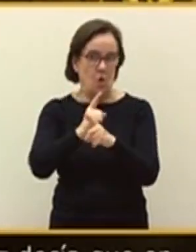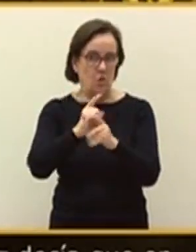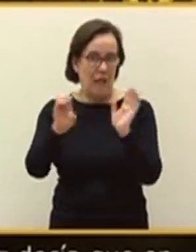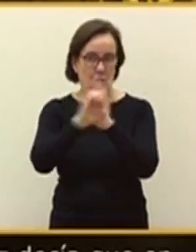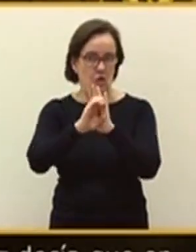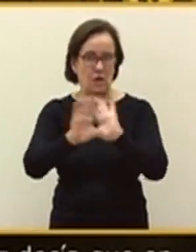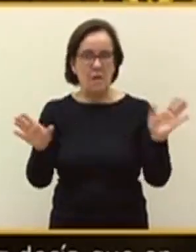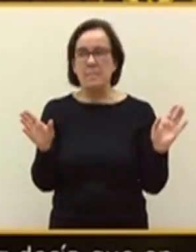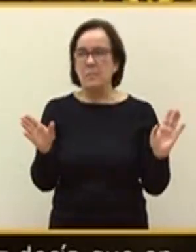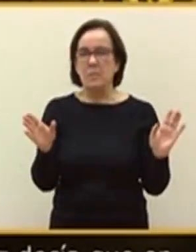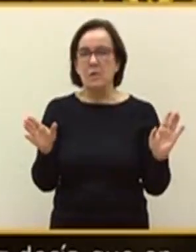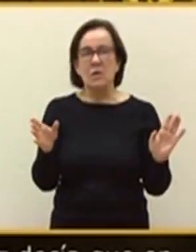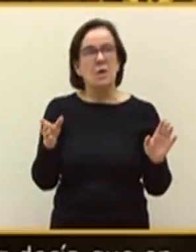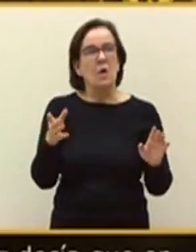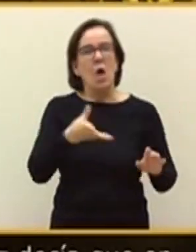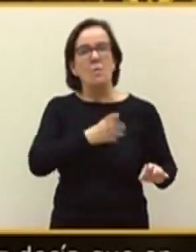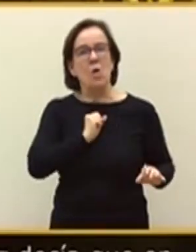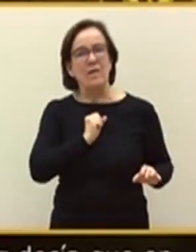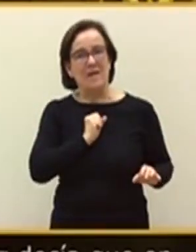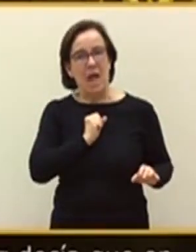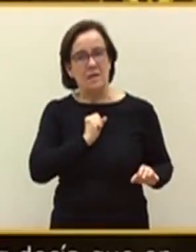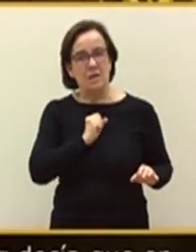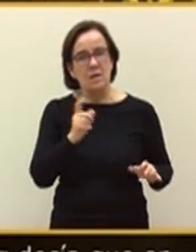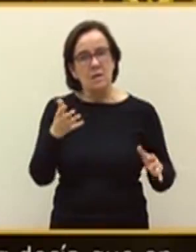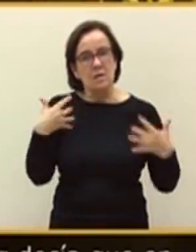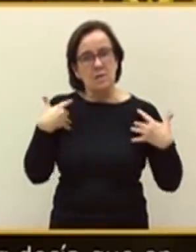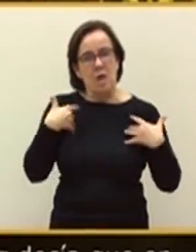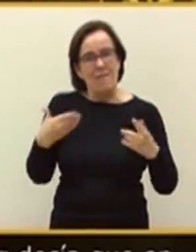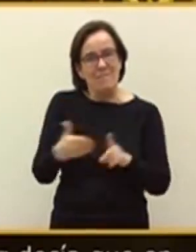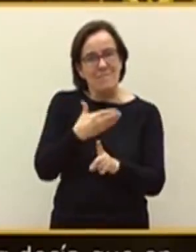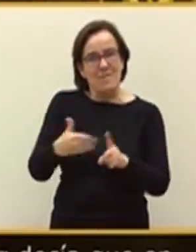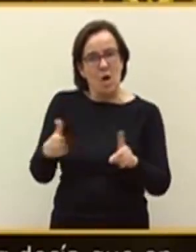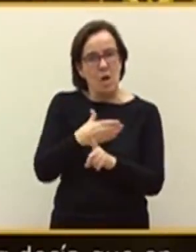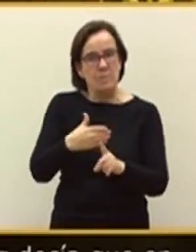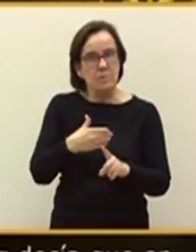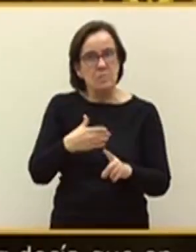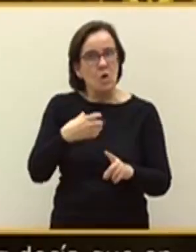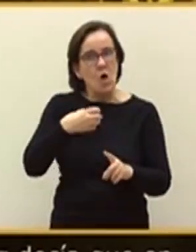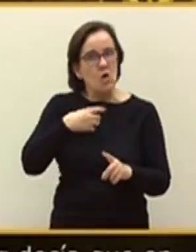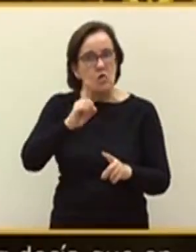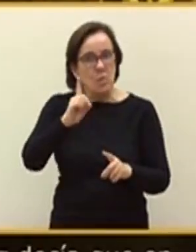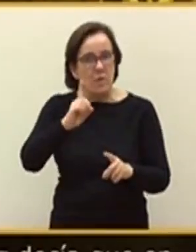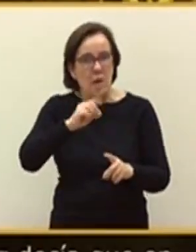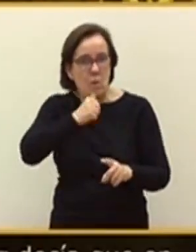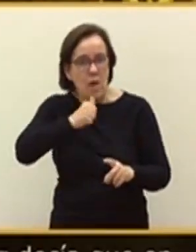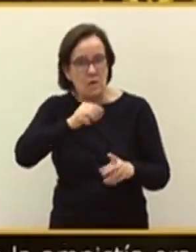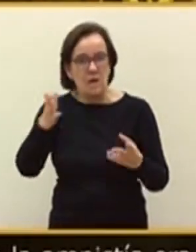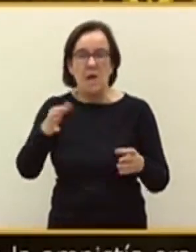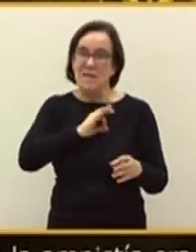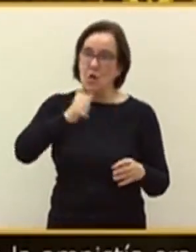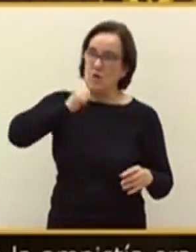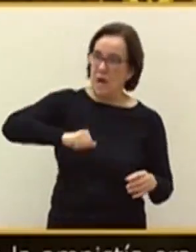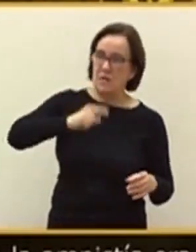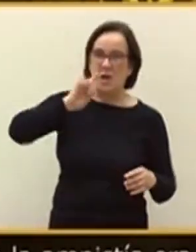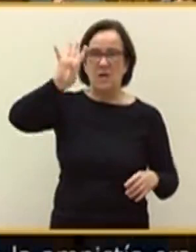sufrieron una violencia imperdonable. Cuando decía el señor Sánchez que los catalanes constitucionalistas no les